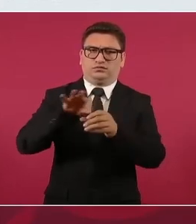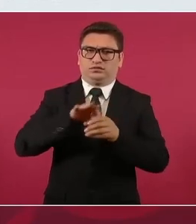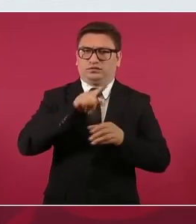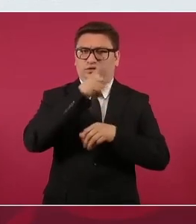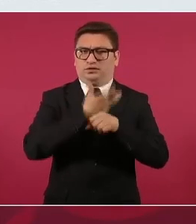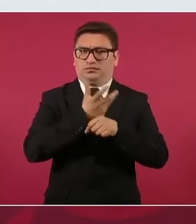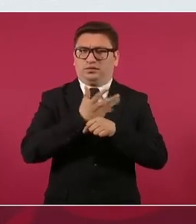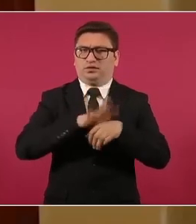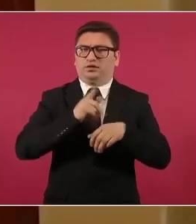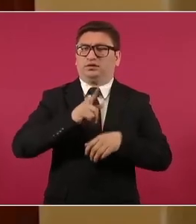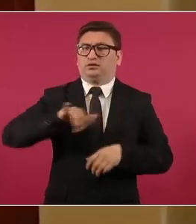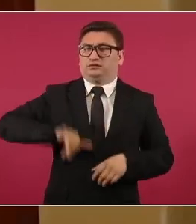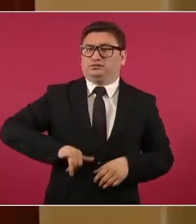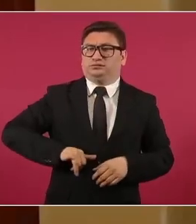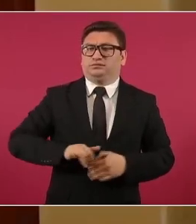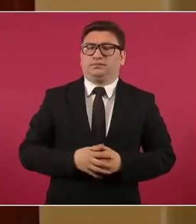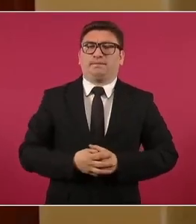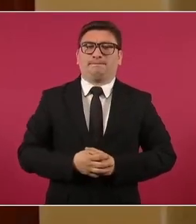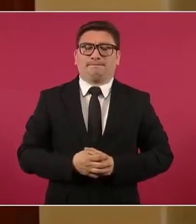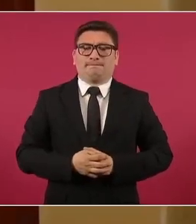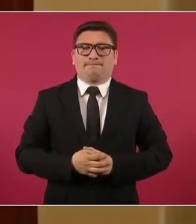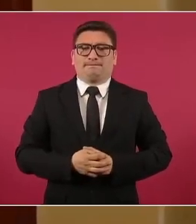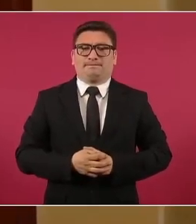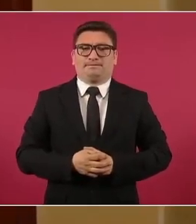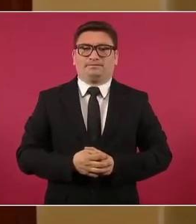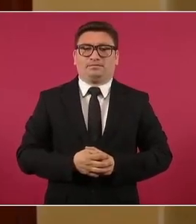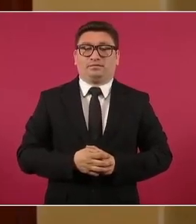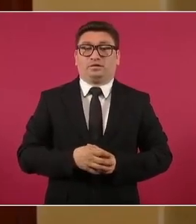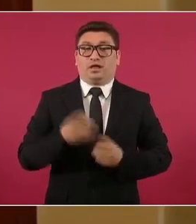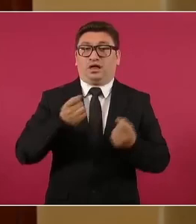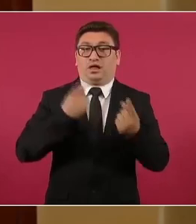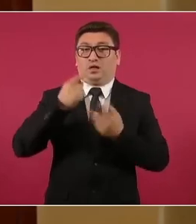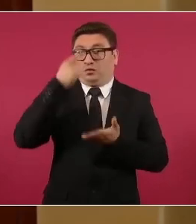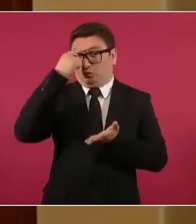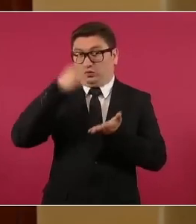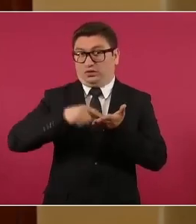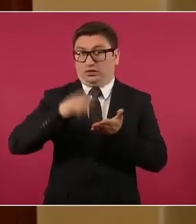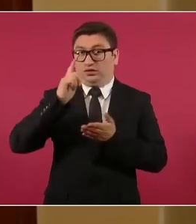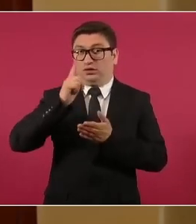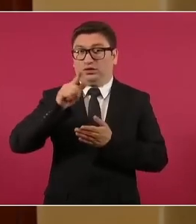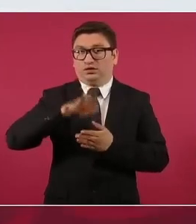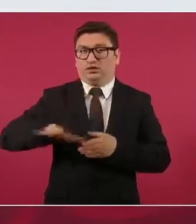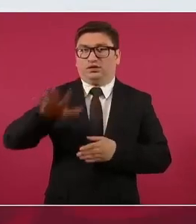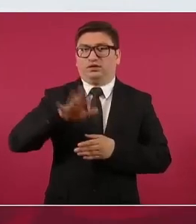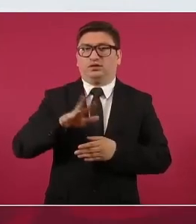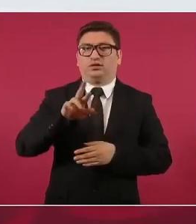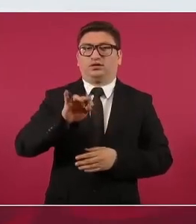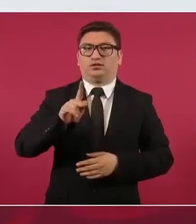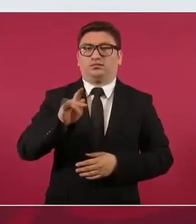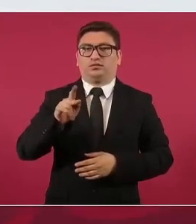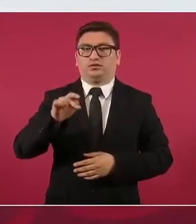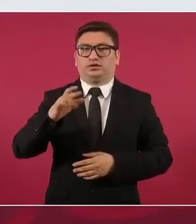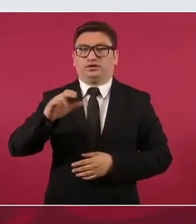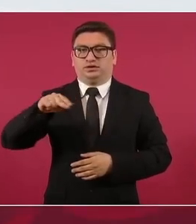interesante porque se pronosticaba que los republicanos iban a